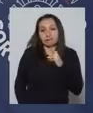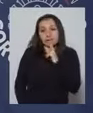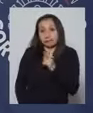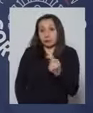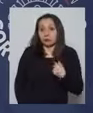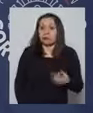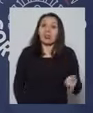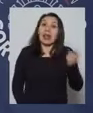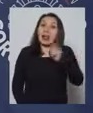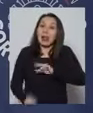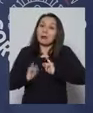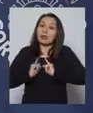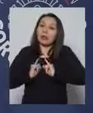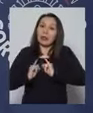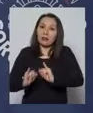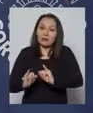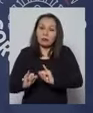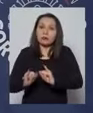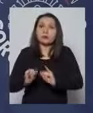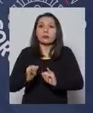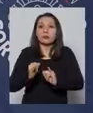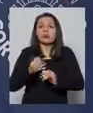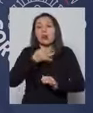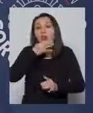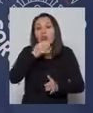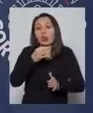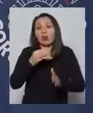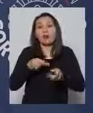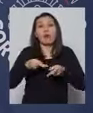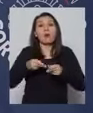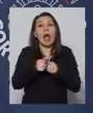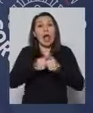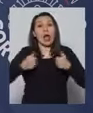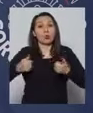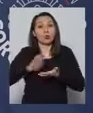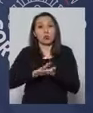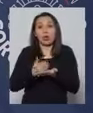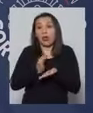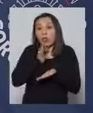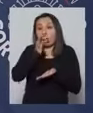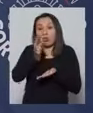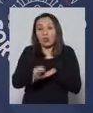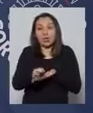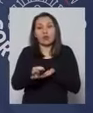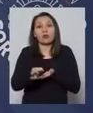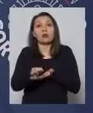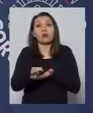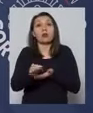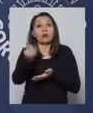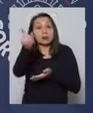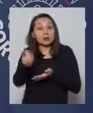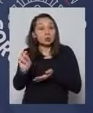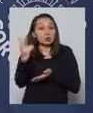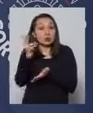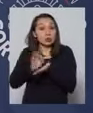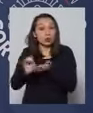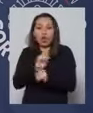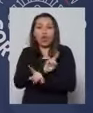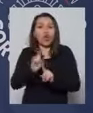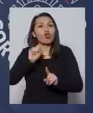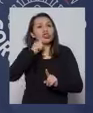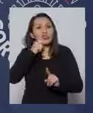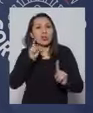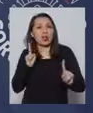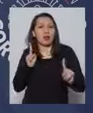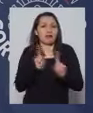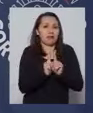la información que se ha determinado, la autoridad sanitaria ha determinado que el subsecretario no es